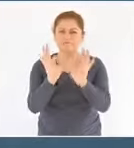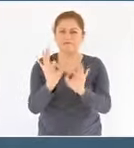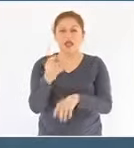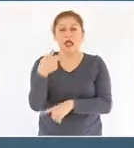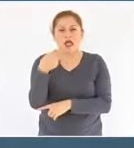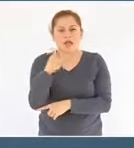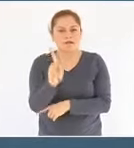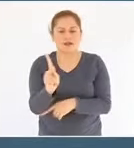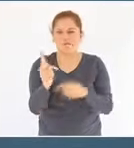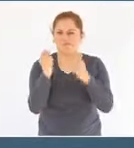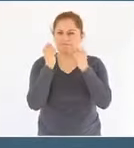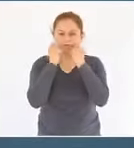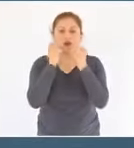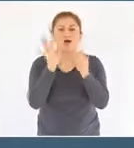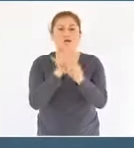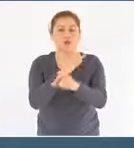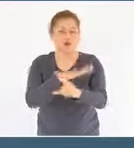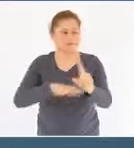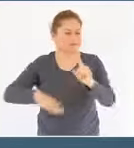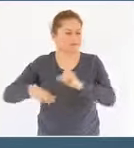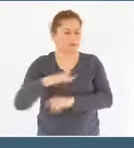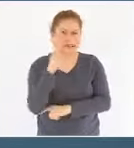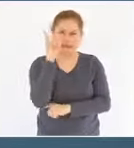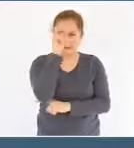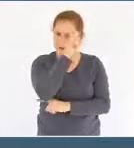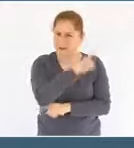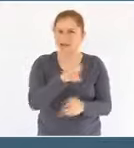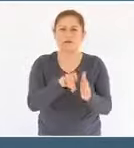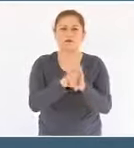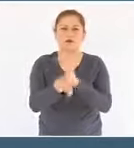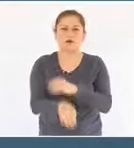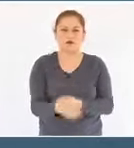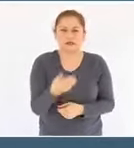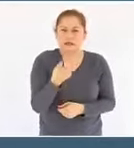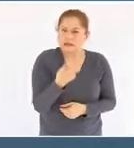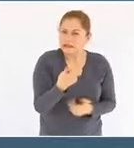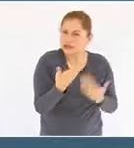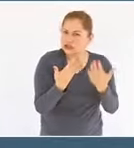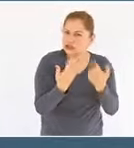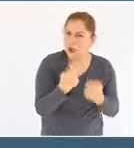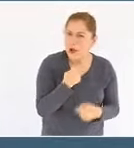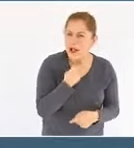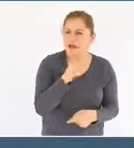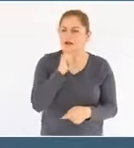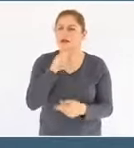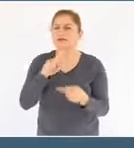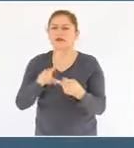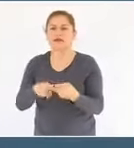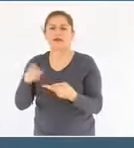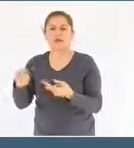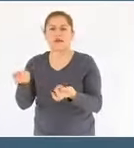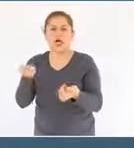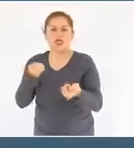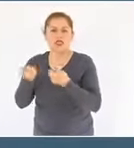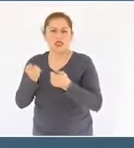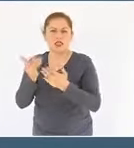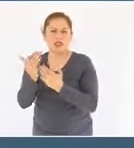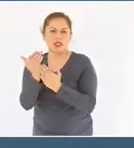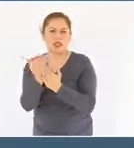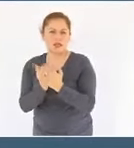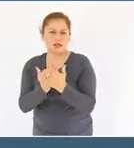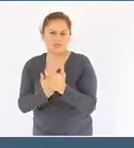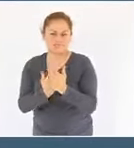enfrentando la falta de recursos y la sobre regulación. La falta de